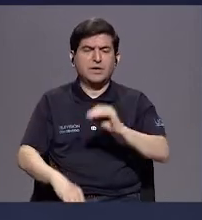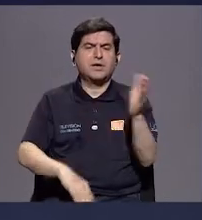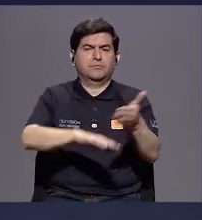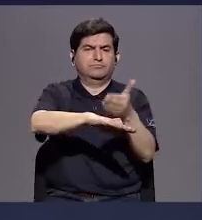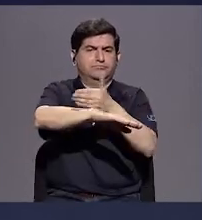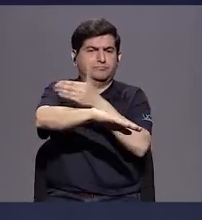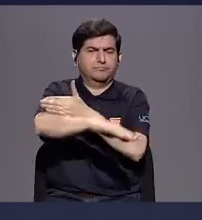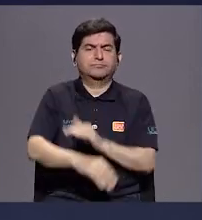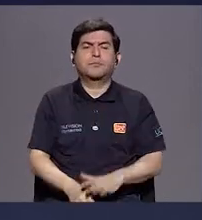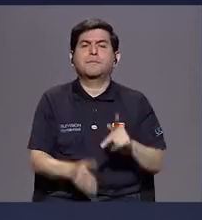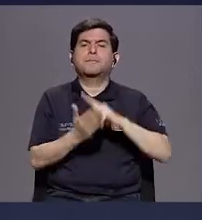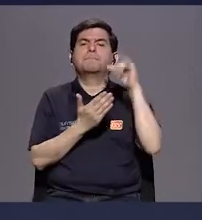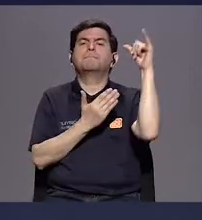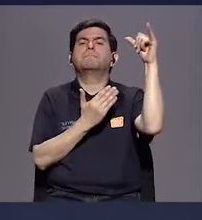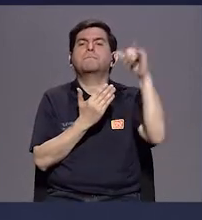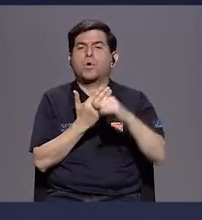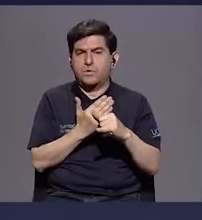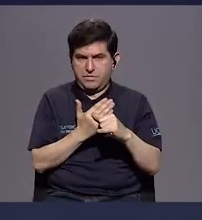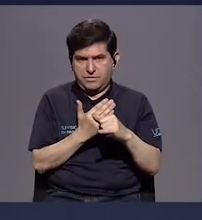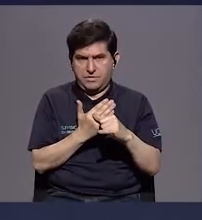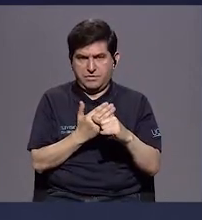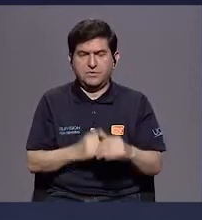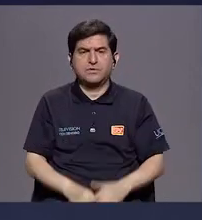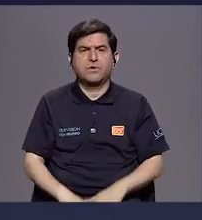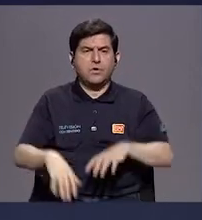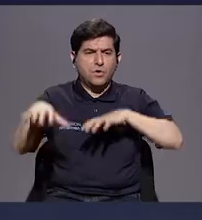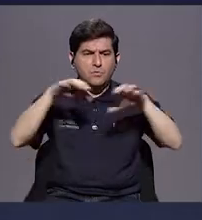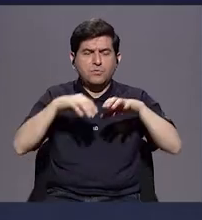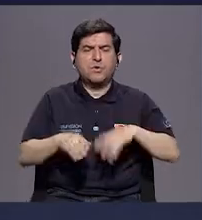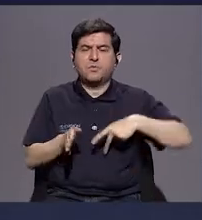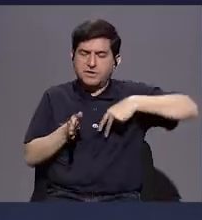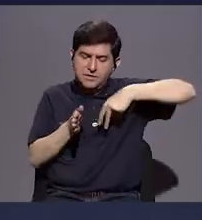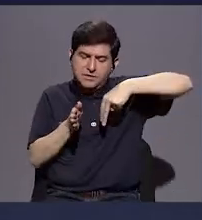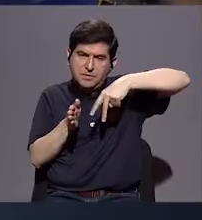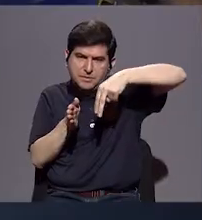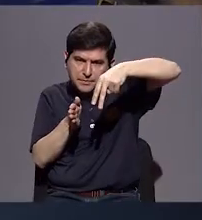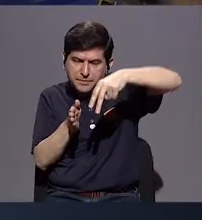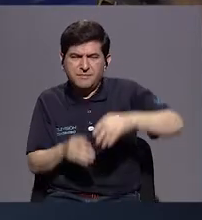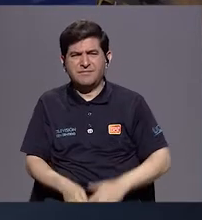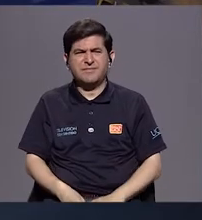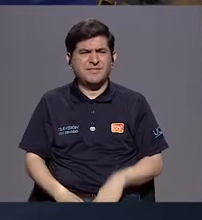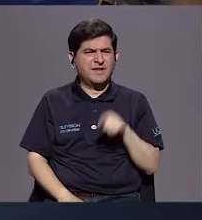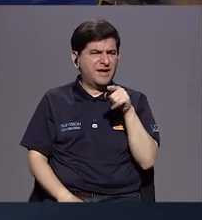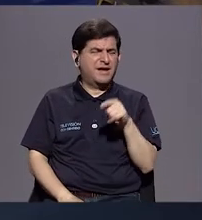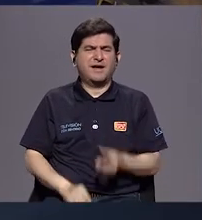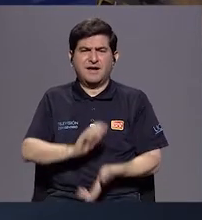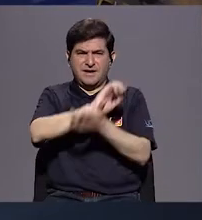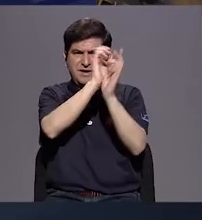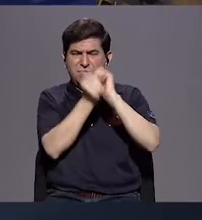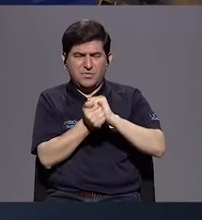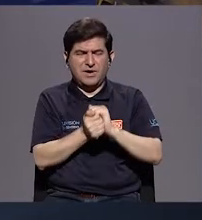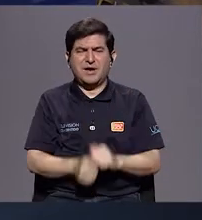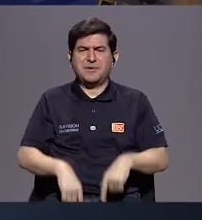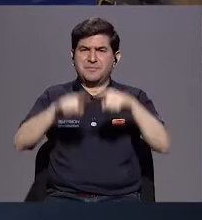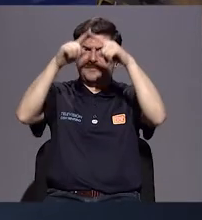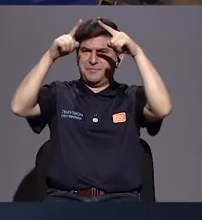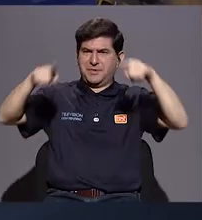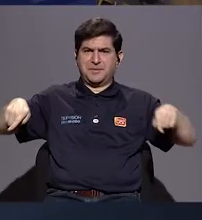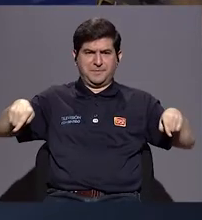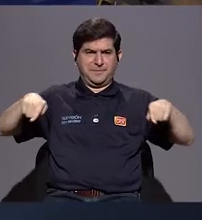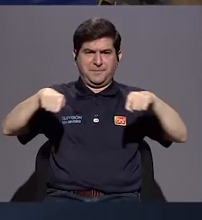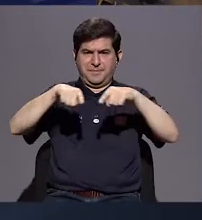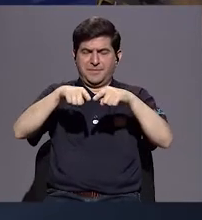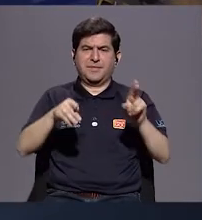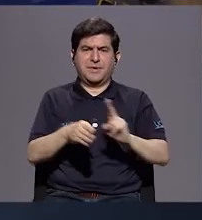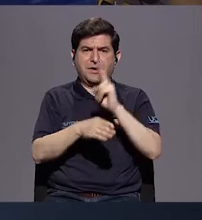mejora y es el proyecto de movilidad peatonal. Lo que busca es darle un giro a la pirámide del